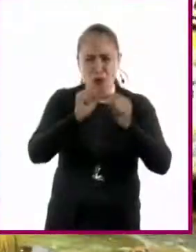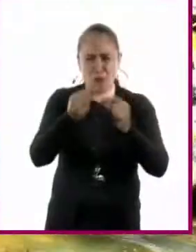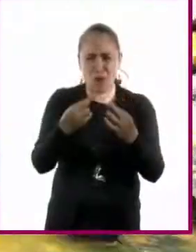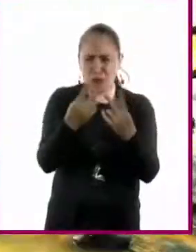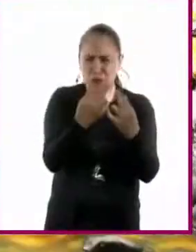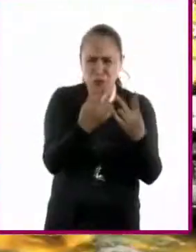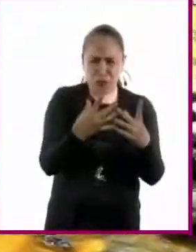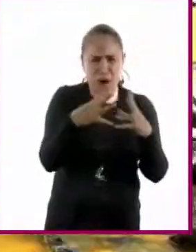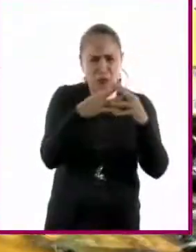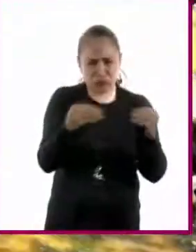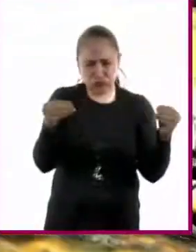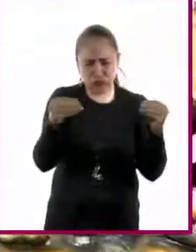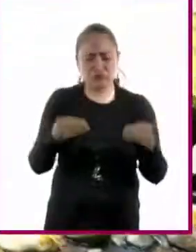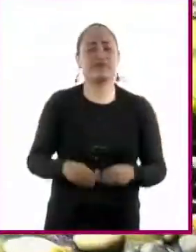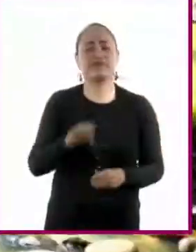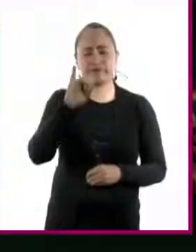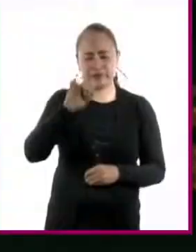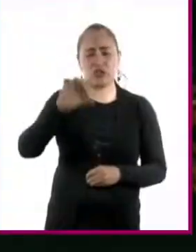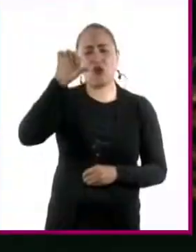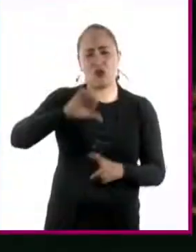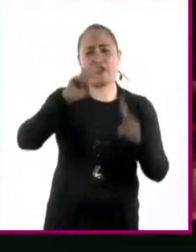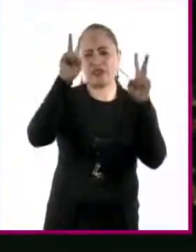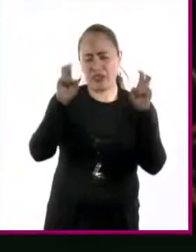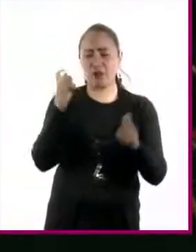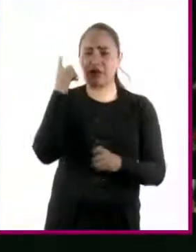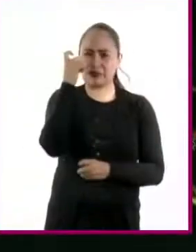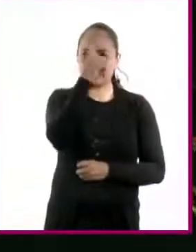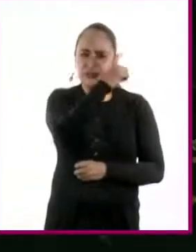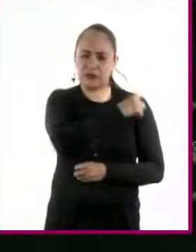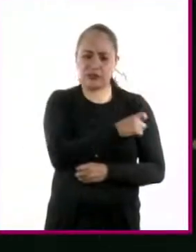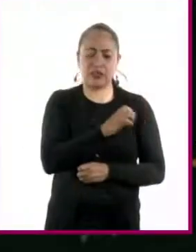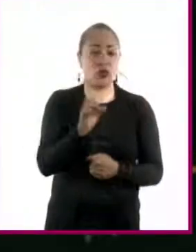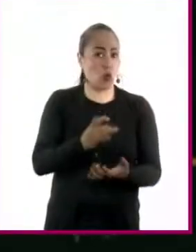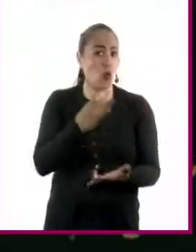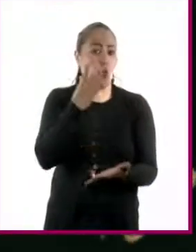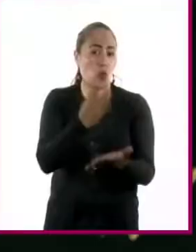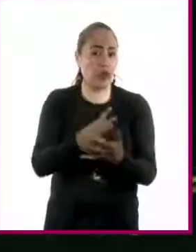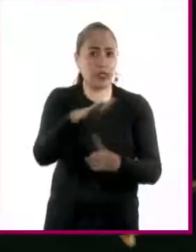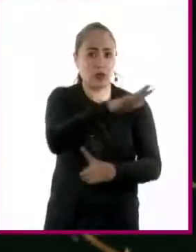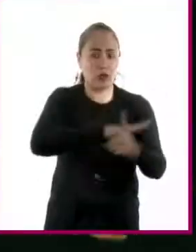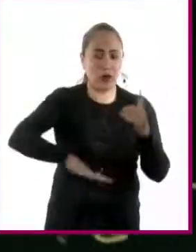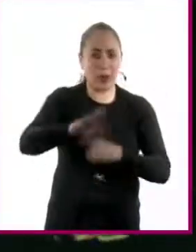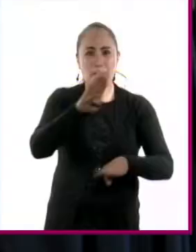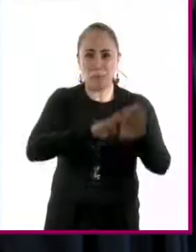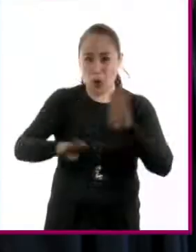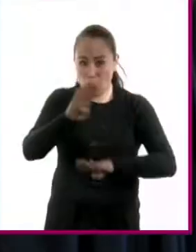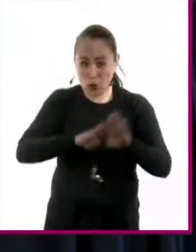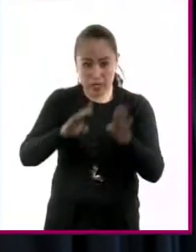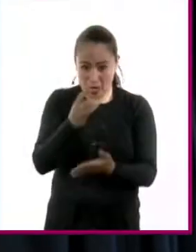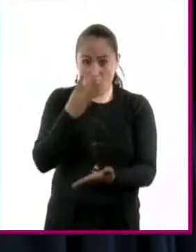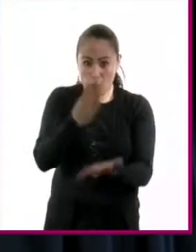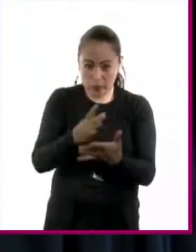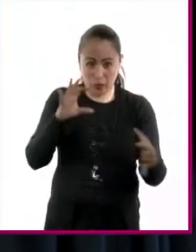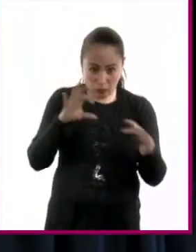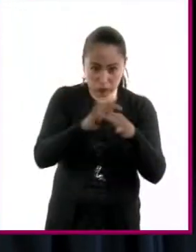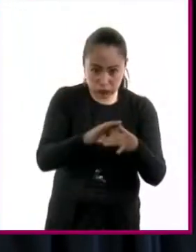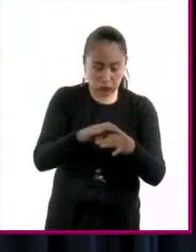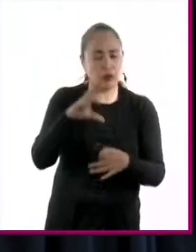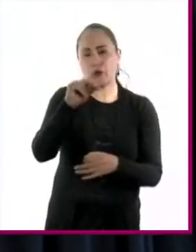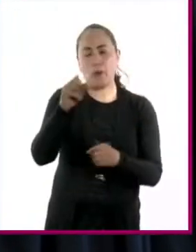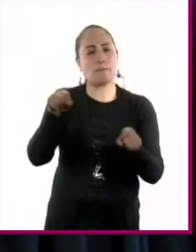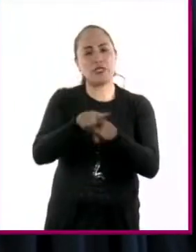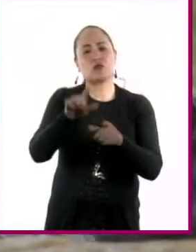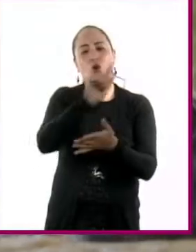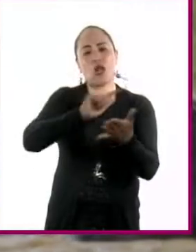del medio ambiente. Puede ser un tema complejo, que no solamente habla de ecología y biología, sino que también trata el aspecto